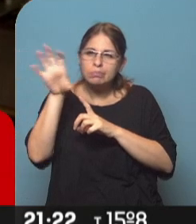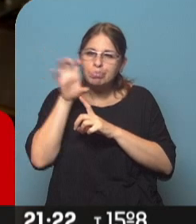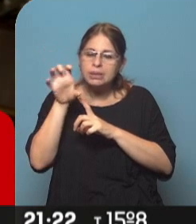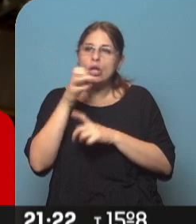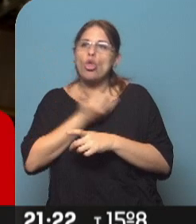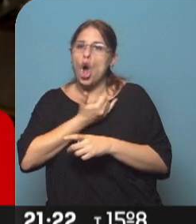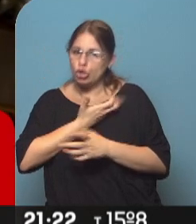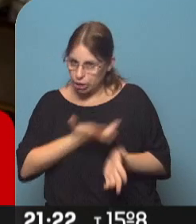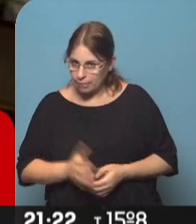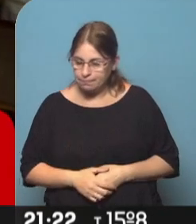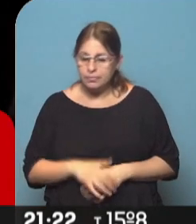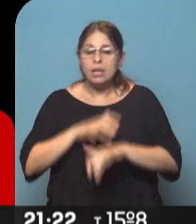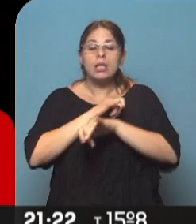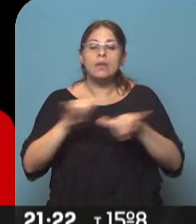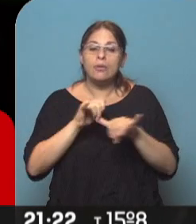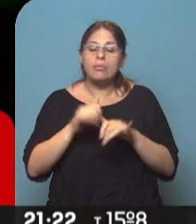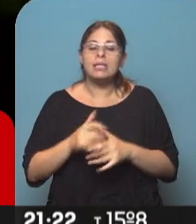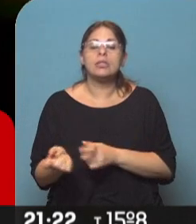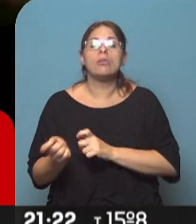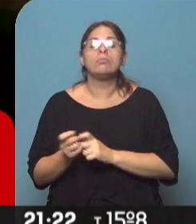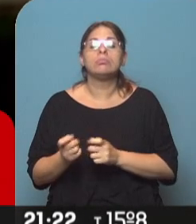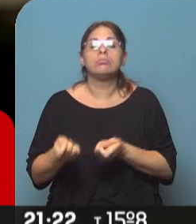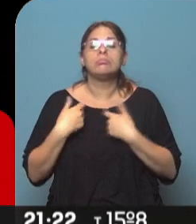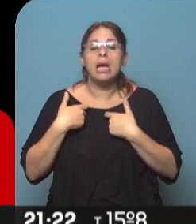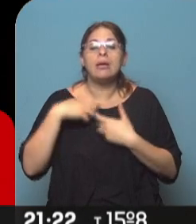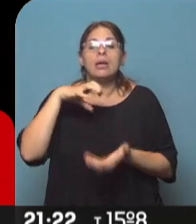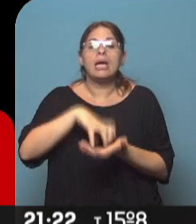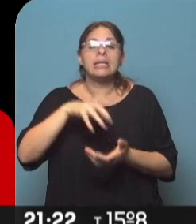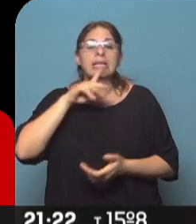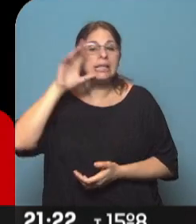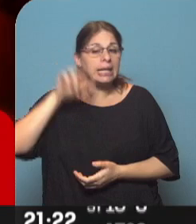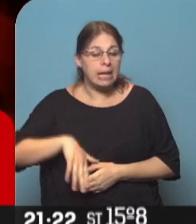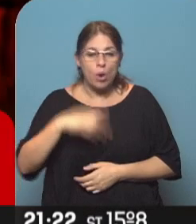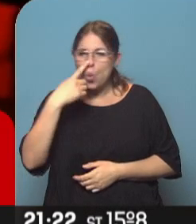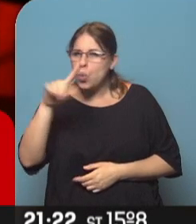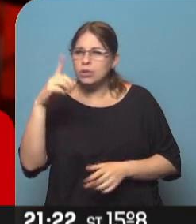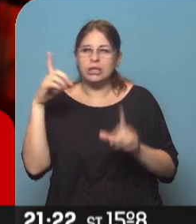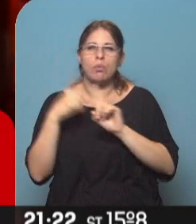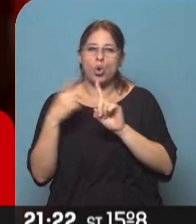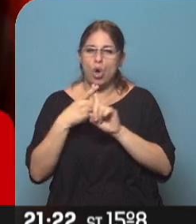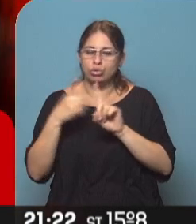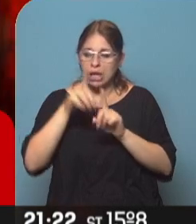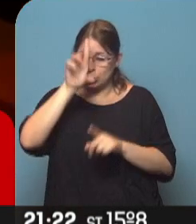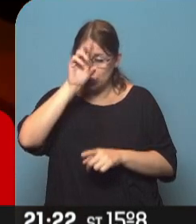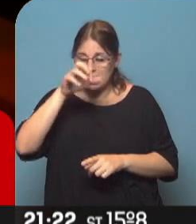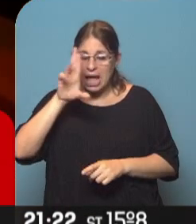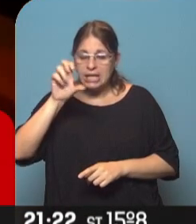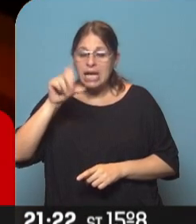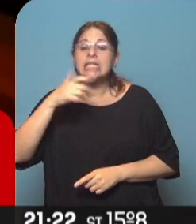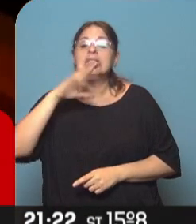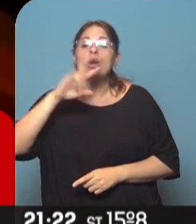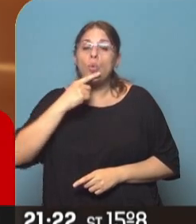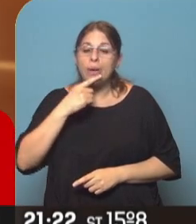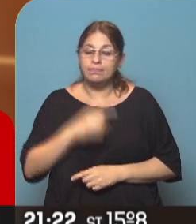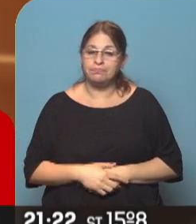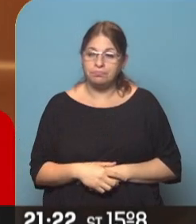señal. Esto según la información recibida por Agencia TELAM. Recordemos que el último contacto del submarino ARA San Juan, uno